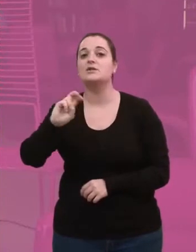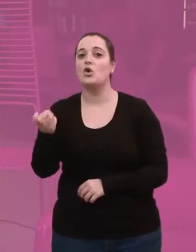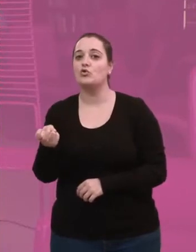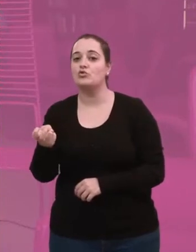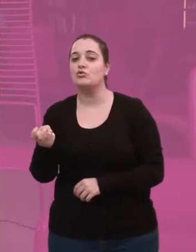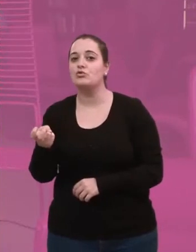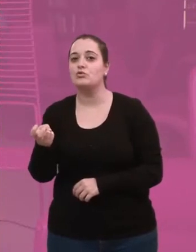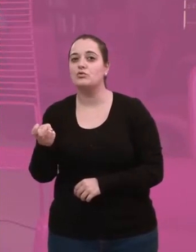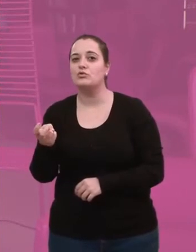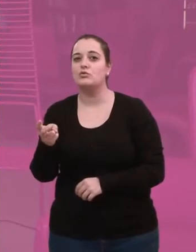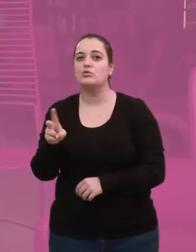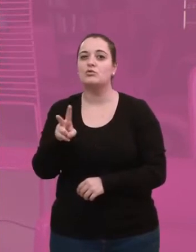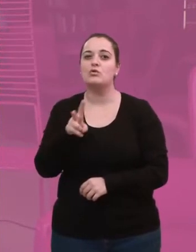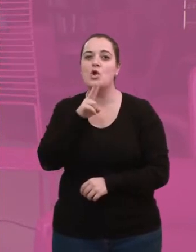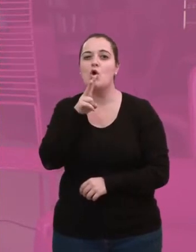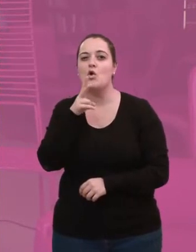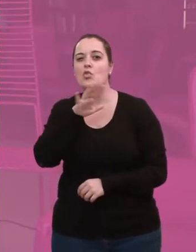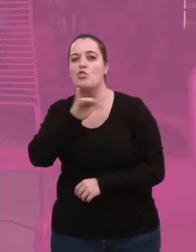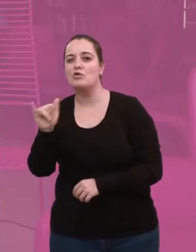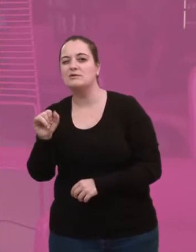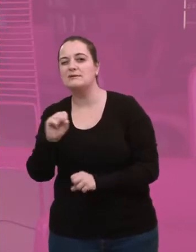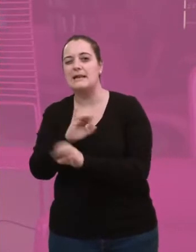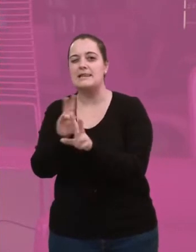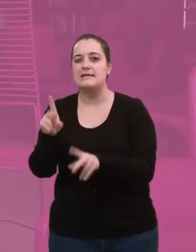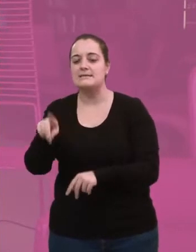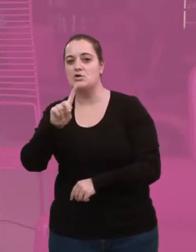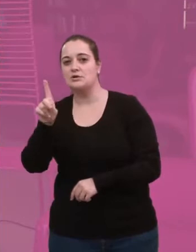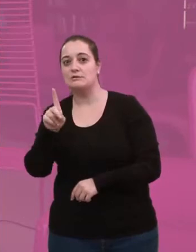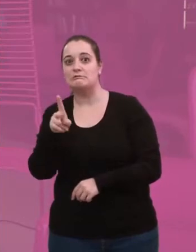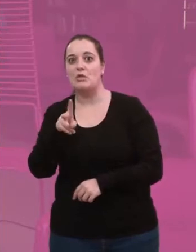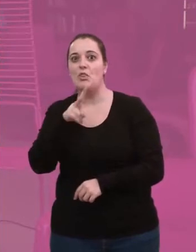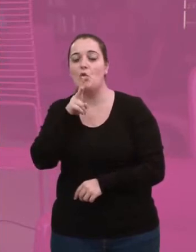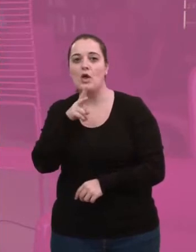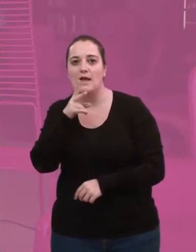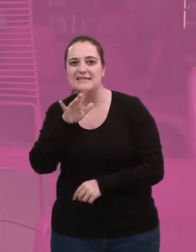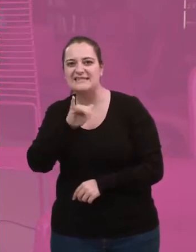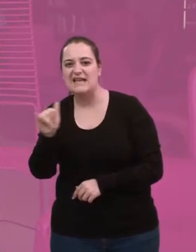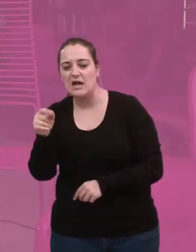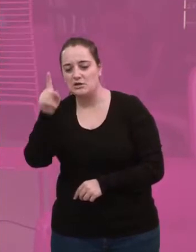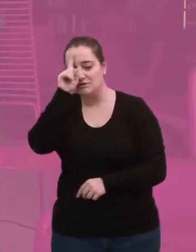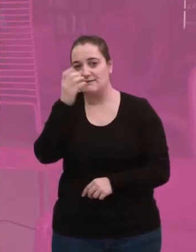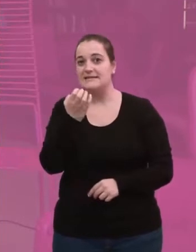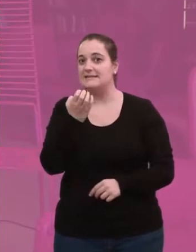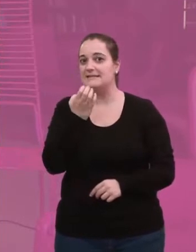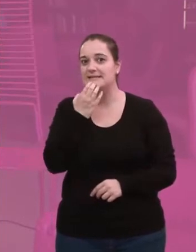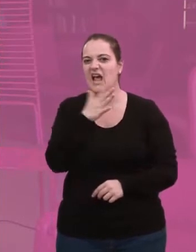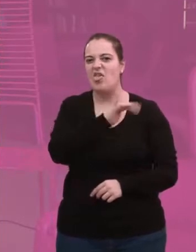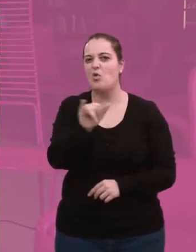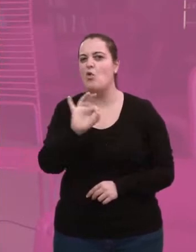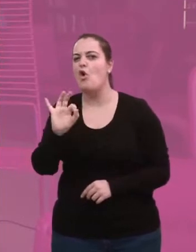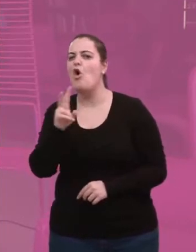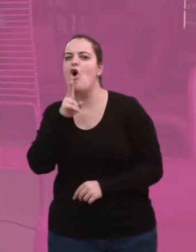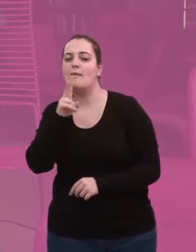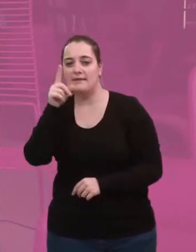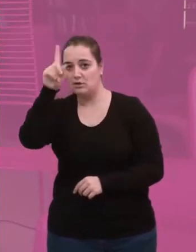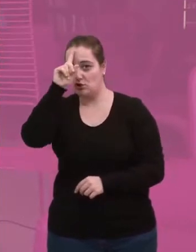otro era este y un tercero era un turquesa tampoco muy claro, turquesa es otro color que se queda así un poco, no sé, te acabas